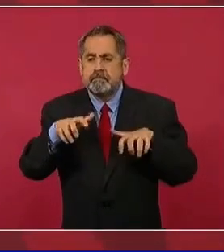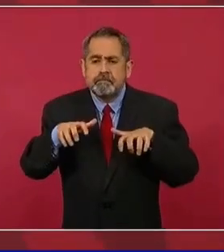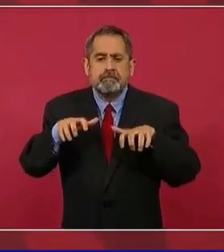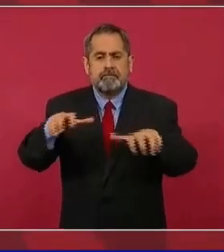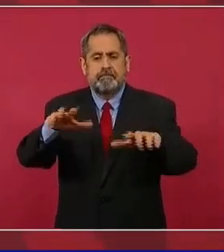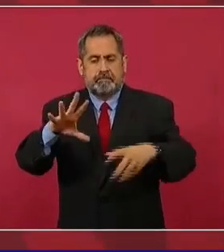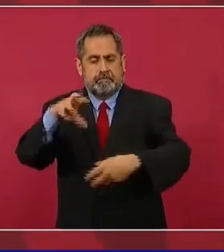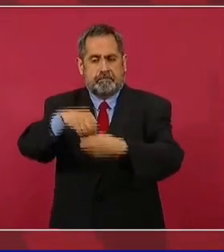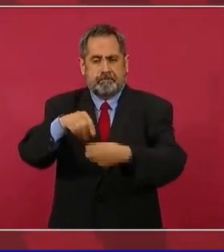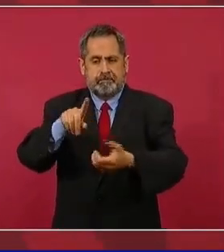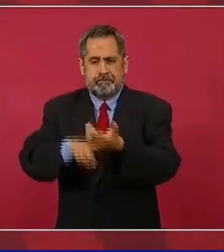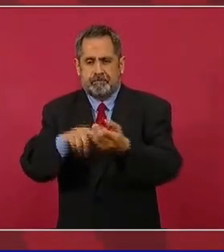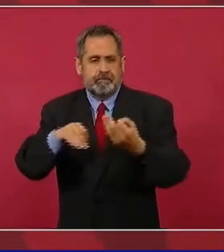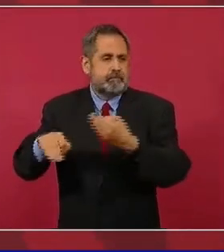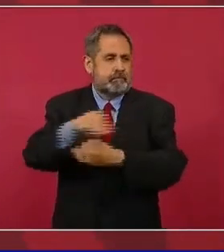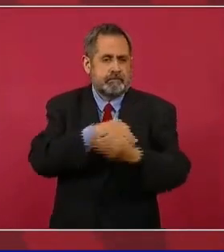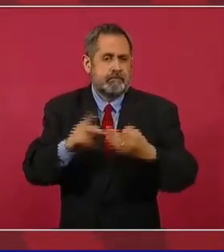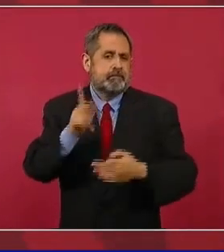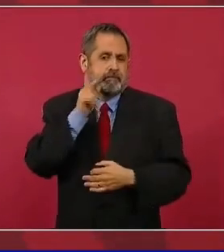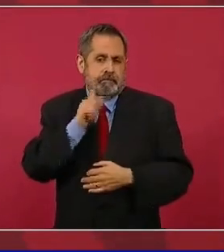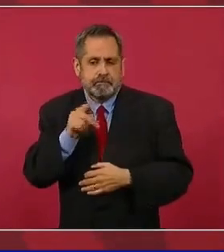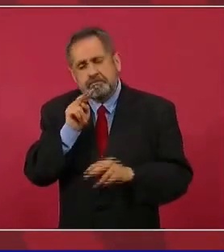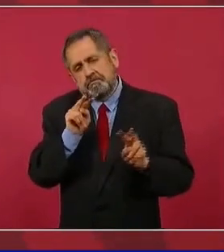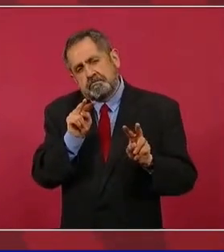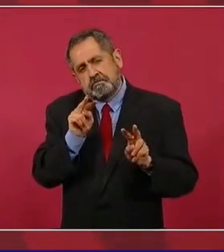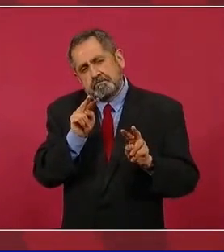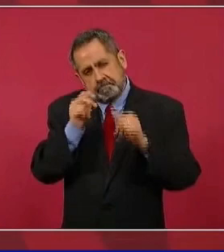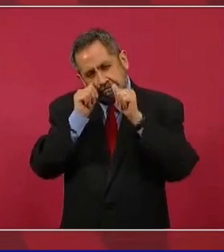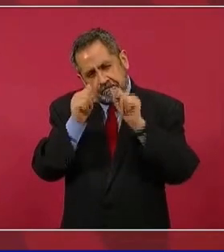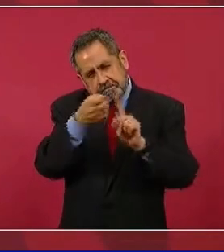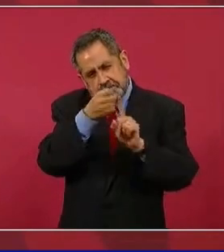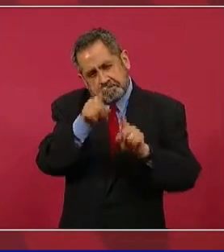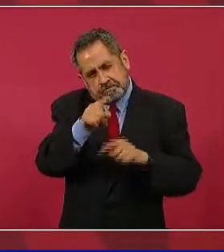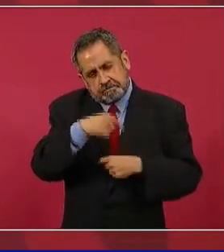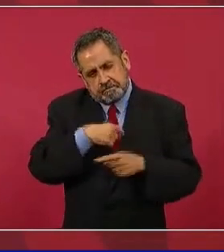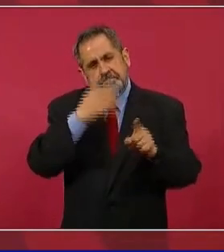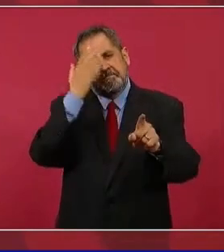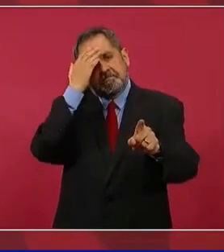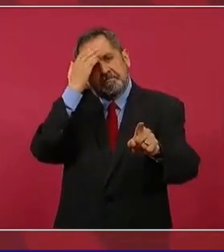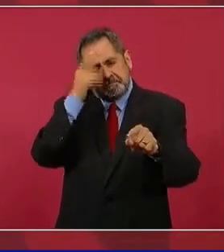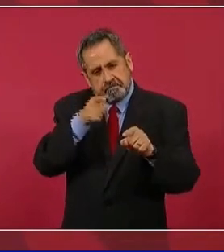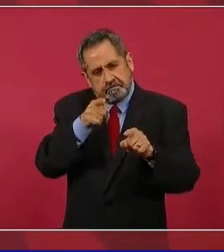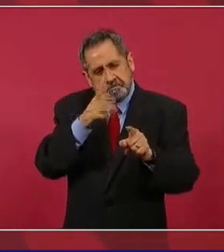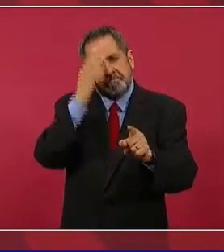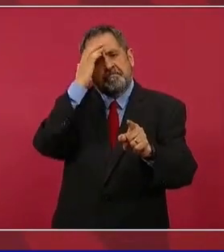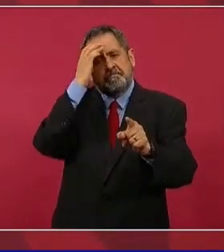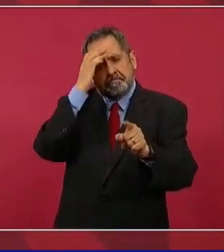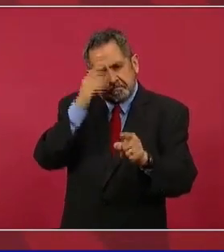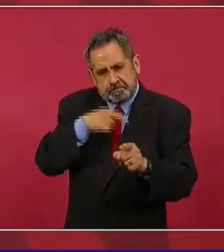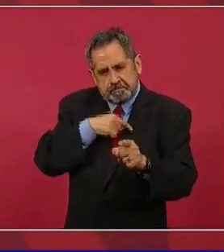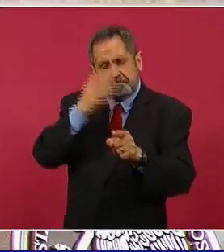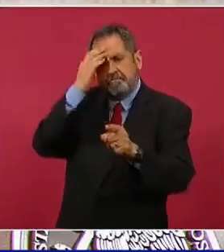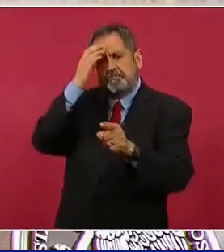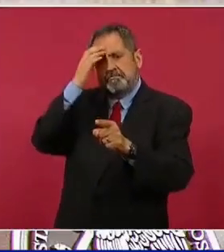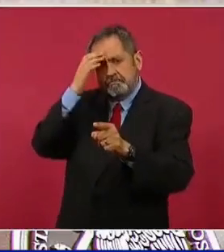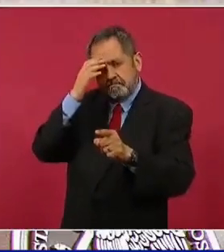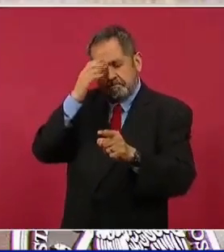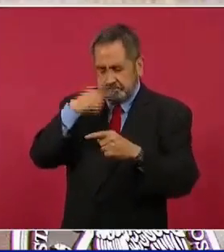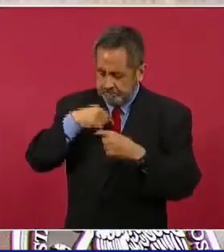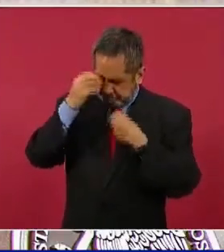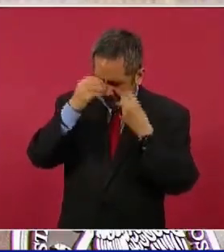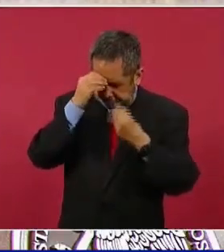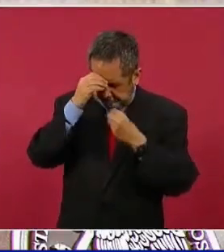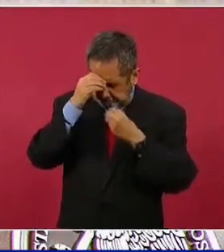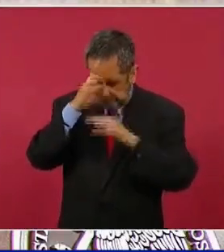y trabajadoras de Pemex que nos escuchan puedan conocer, puedan tener mayor información y puedan